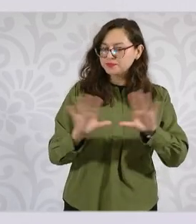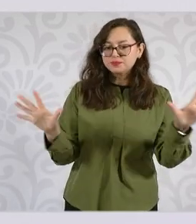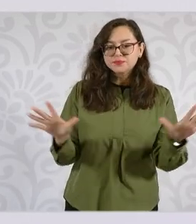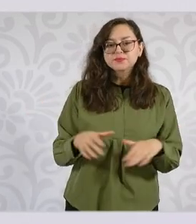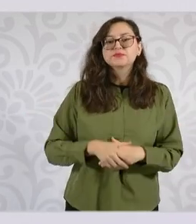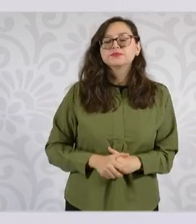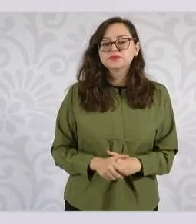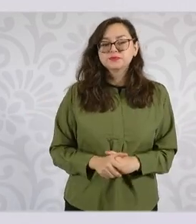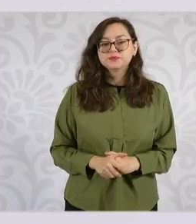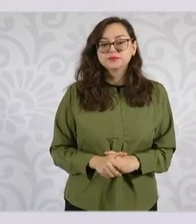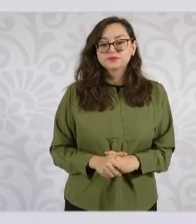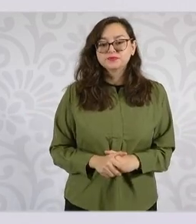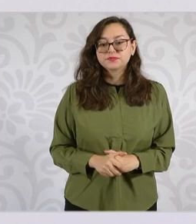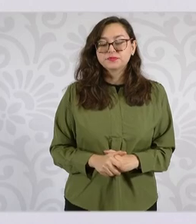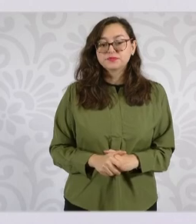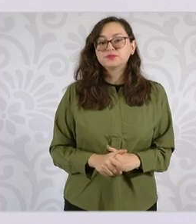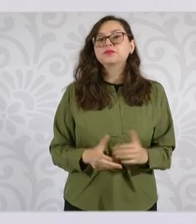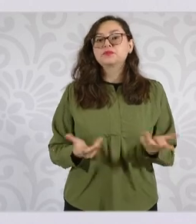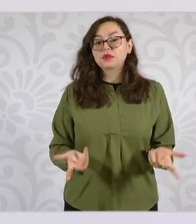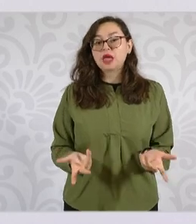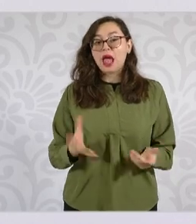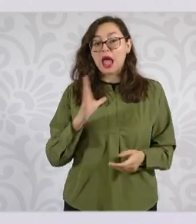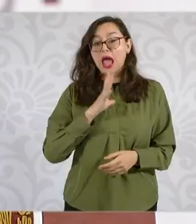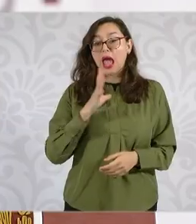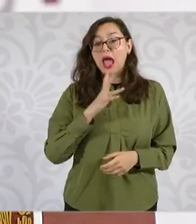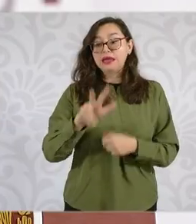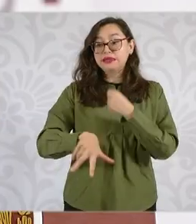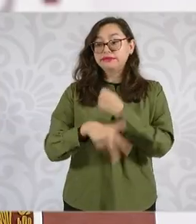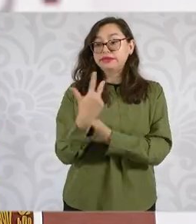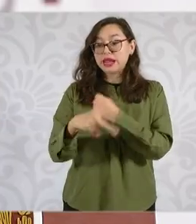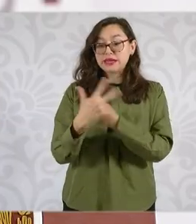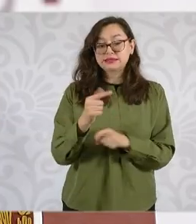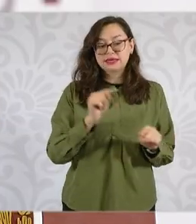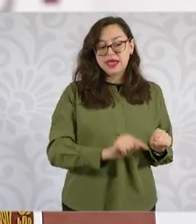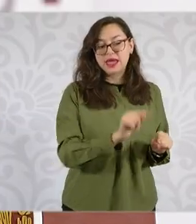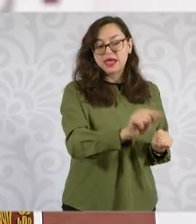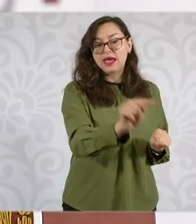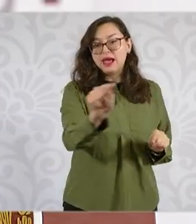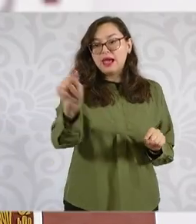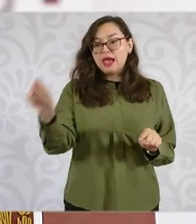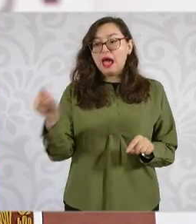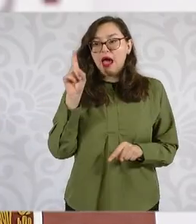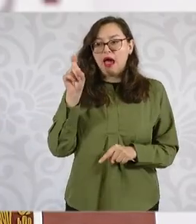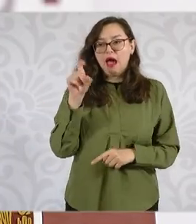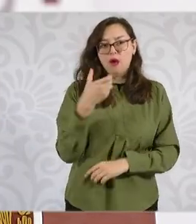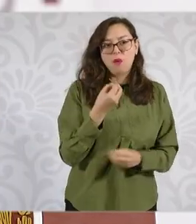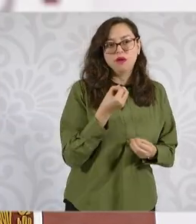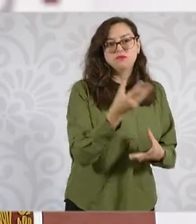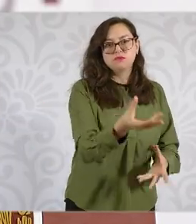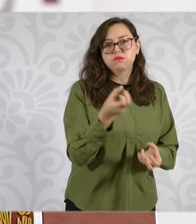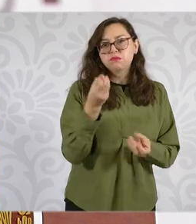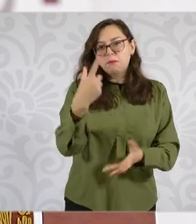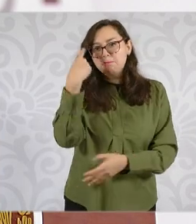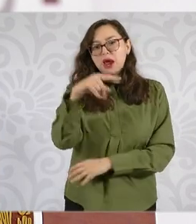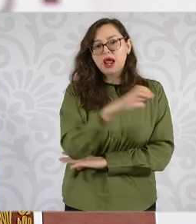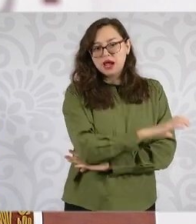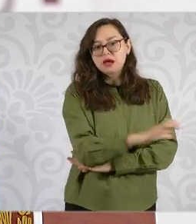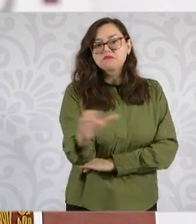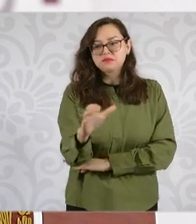en los, en alrededor de 13 distritos de riego, entre otros el del Valle del Mezquital.